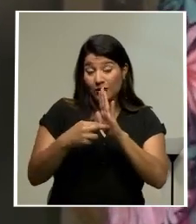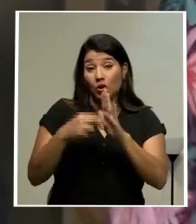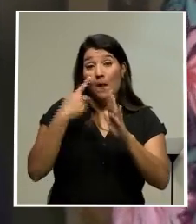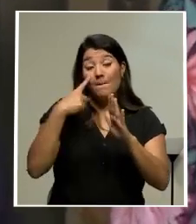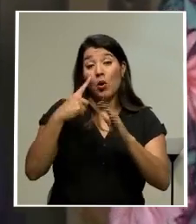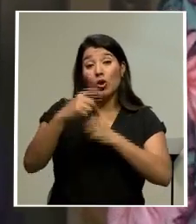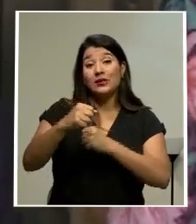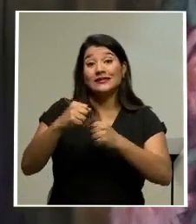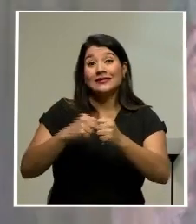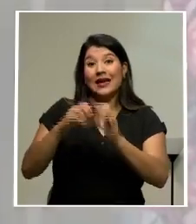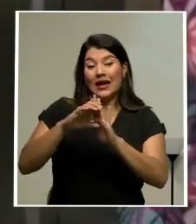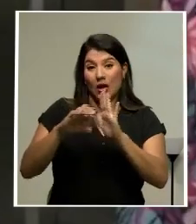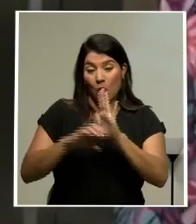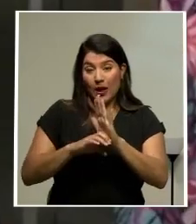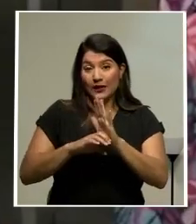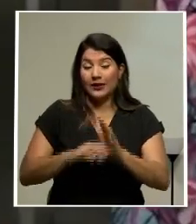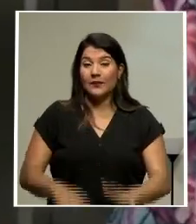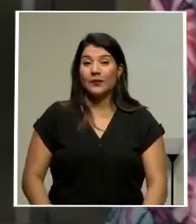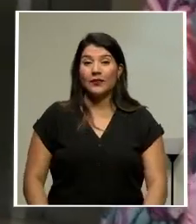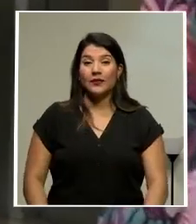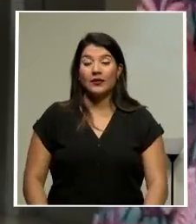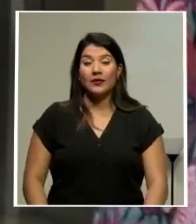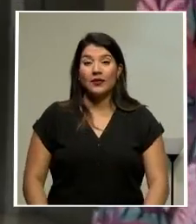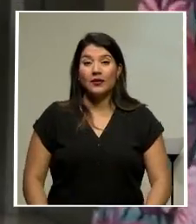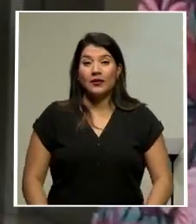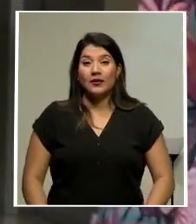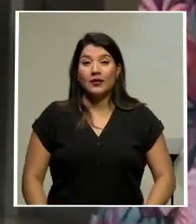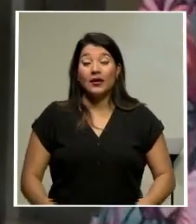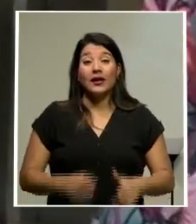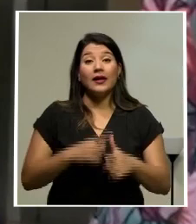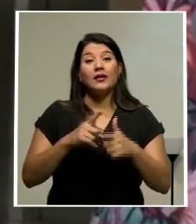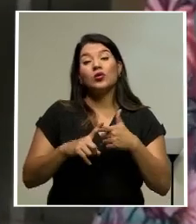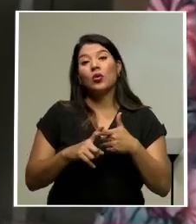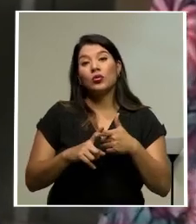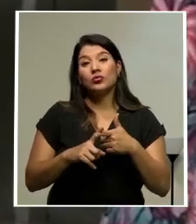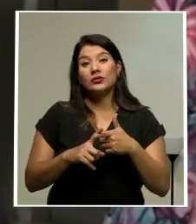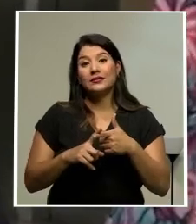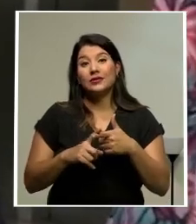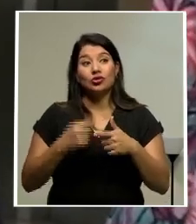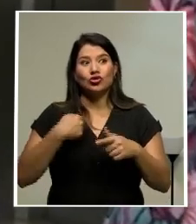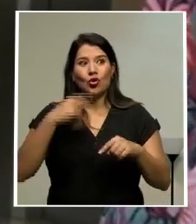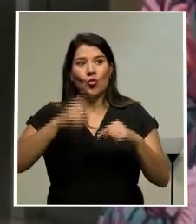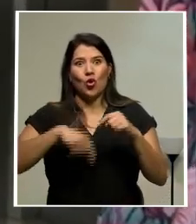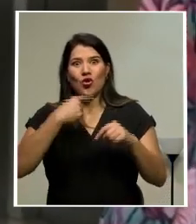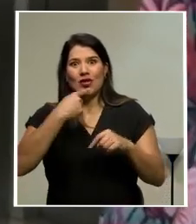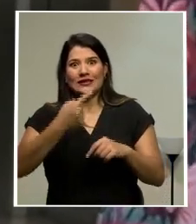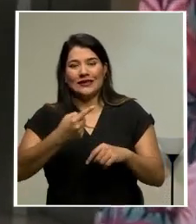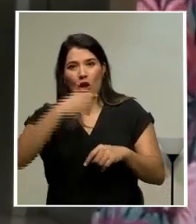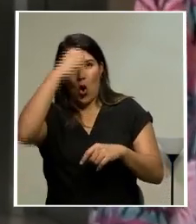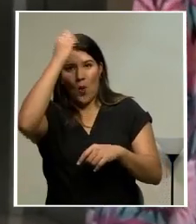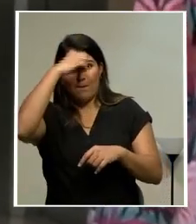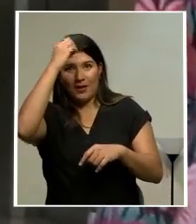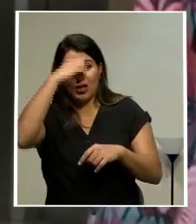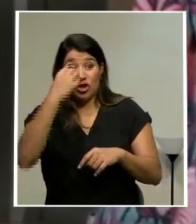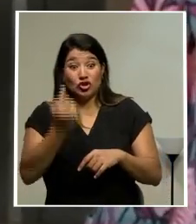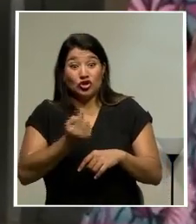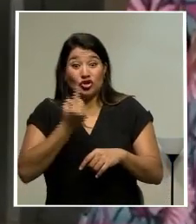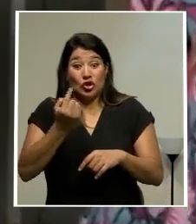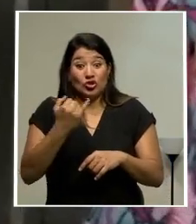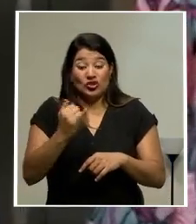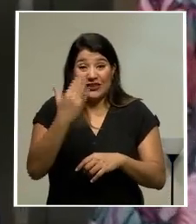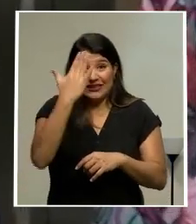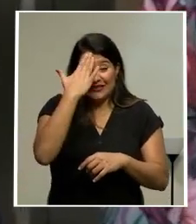con este asunto para levantar el criterio solamente sobre el portante, sino que queremos ver en toda su